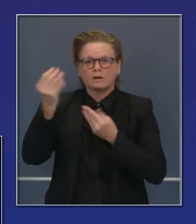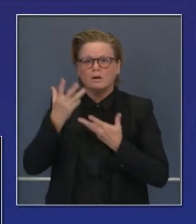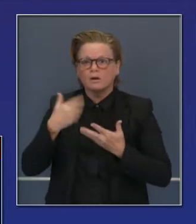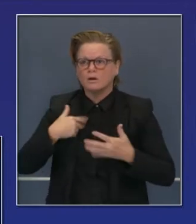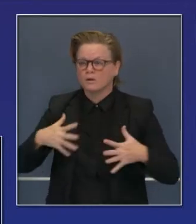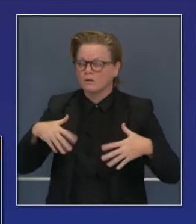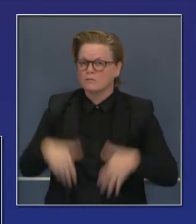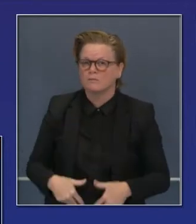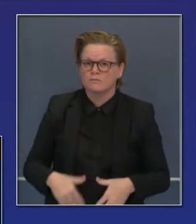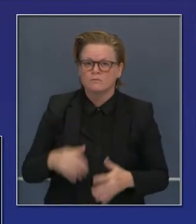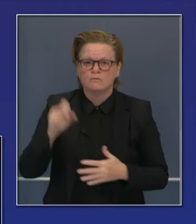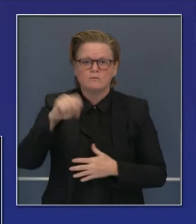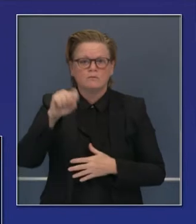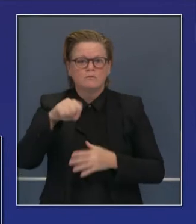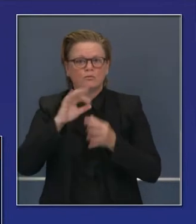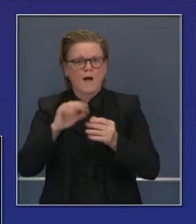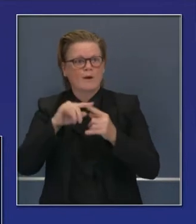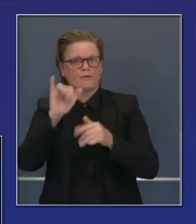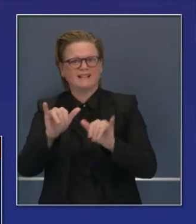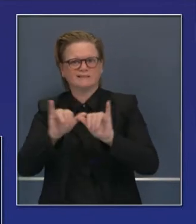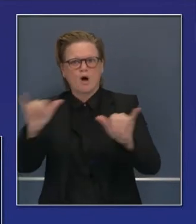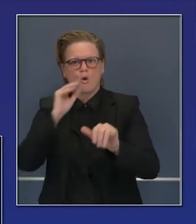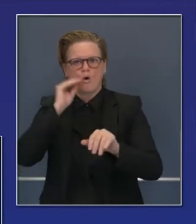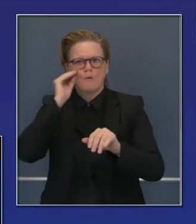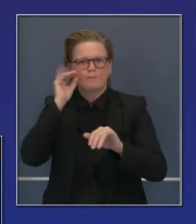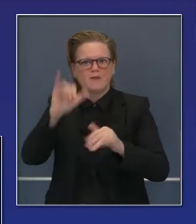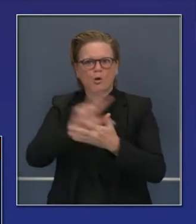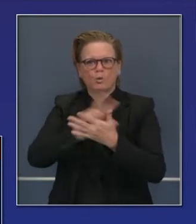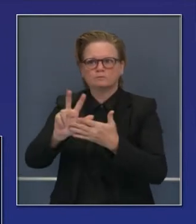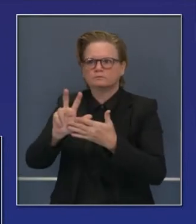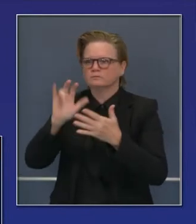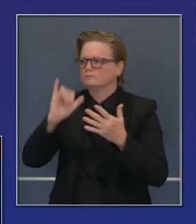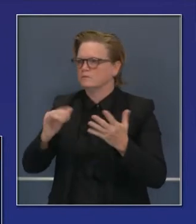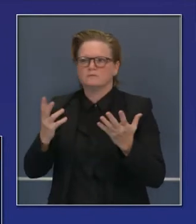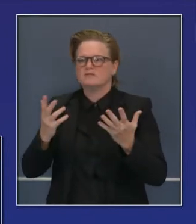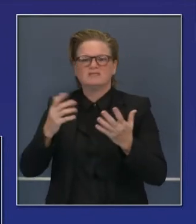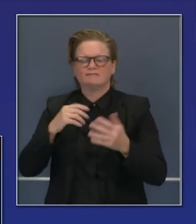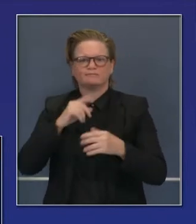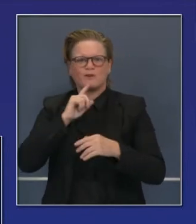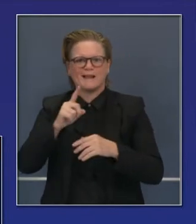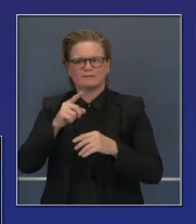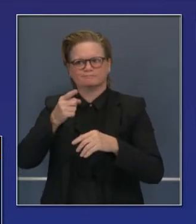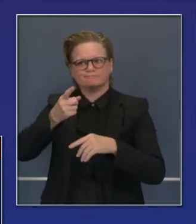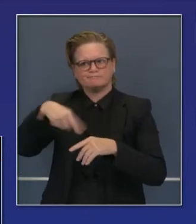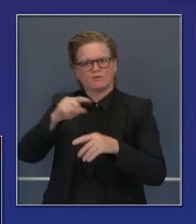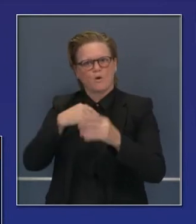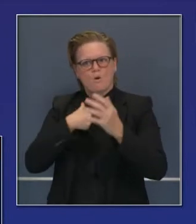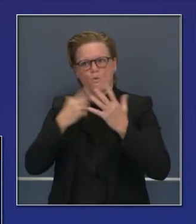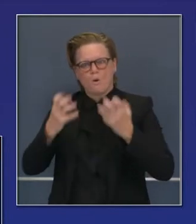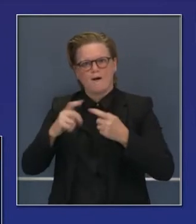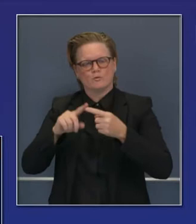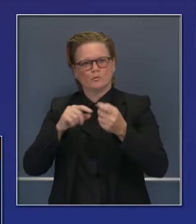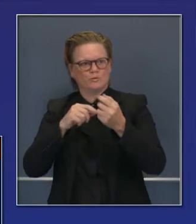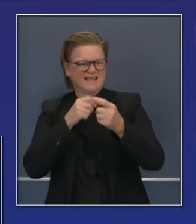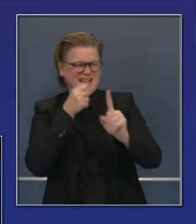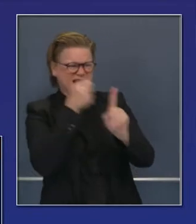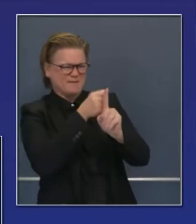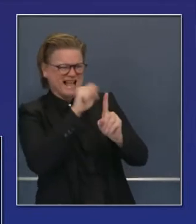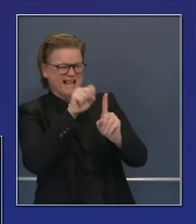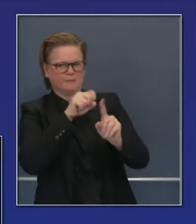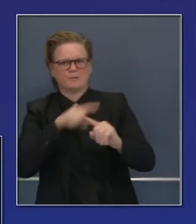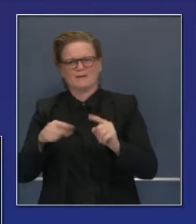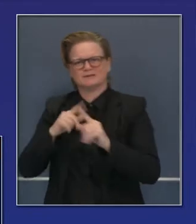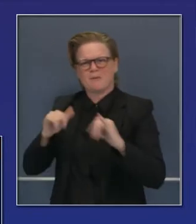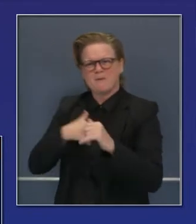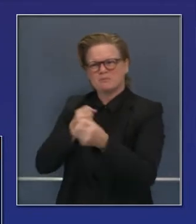supuesto. Y trabajadores que se vean impactados también recibirán apoyo, no solo negocios. Y quiero recordarle